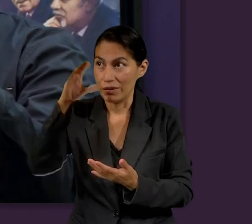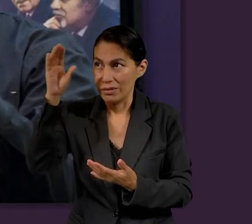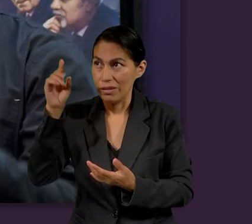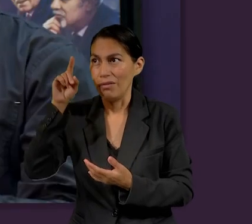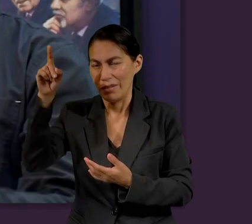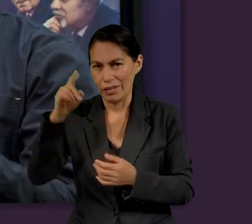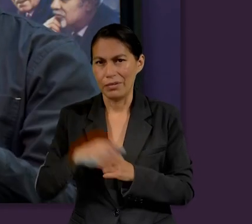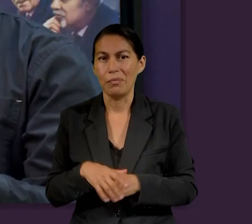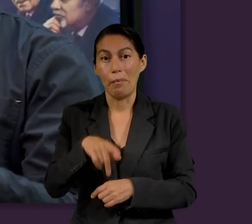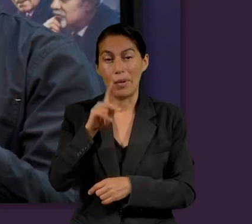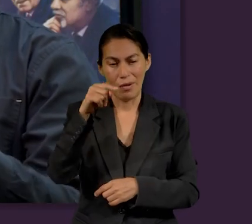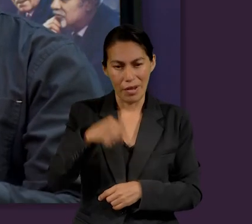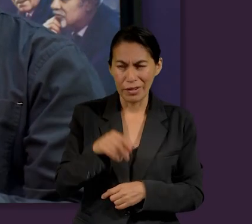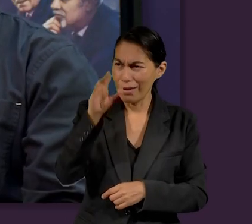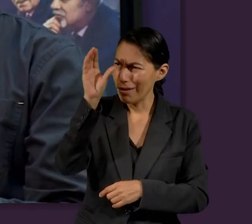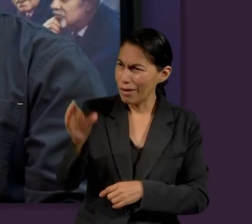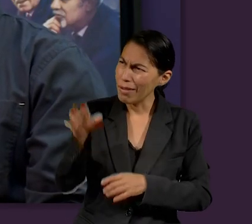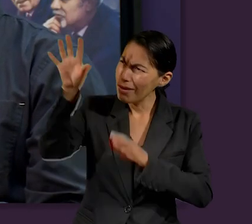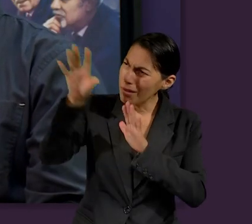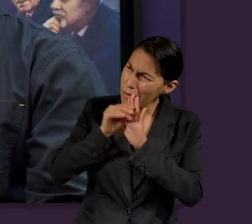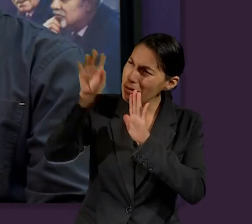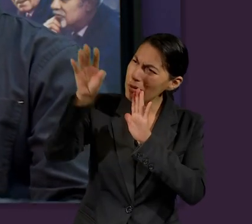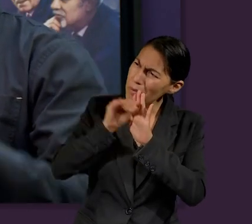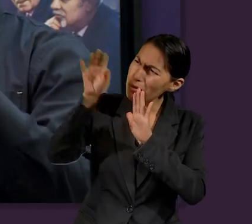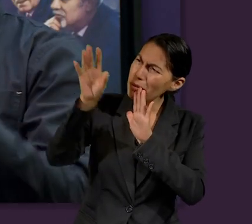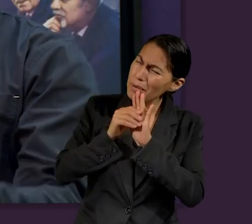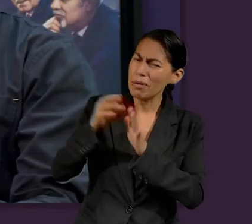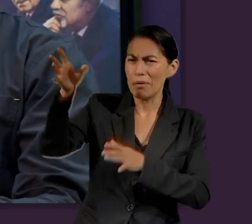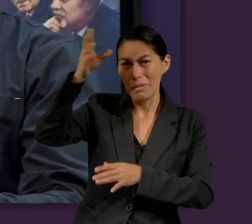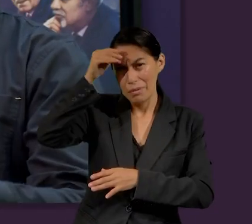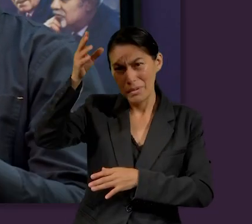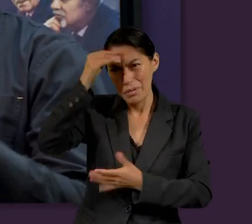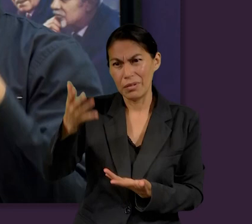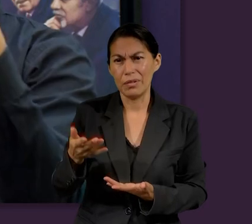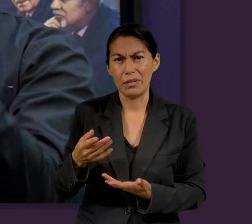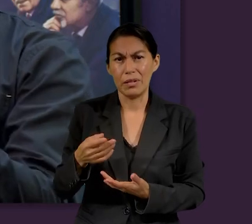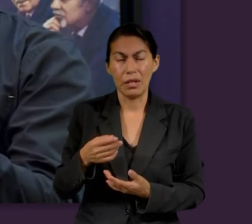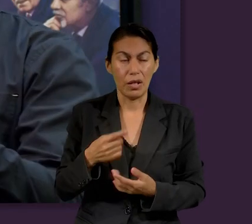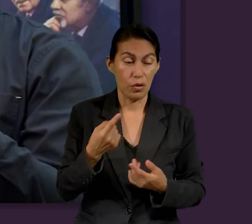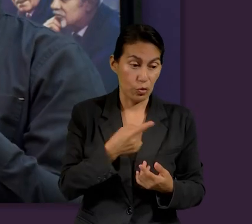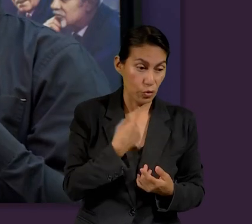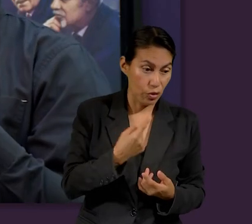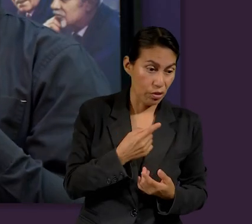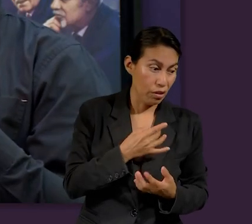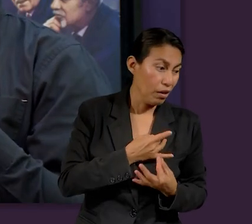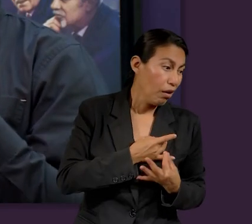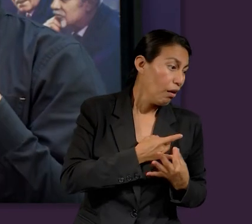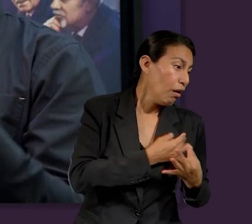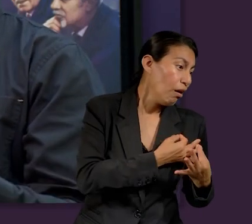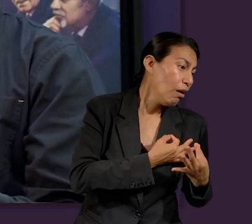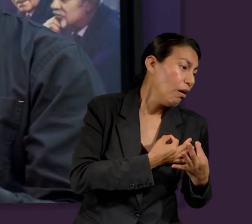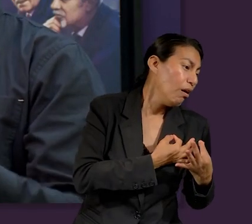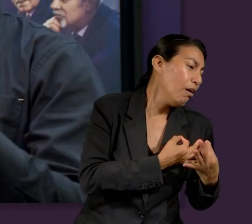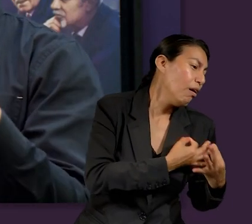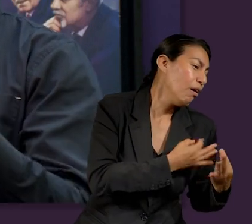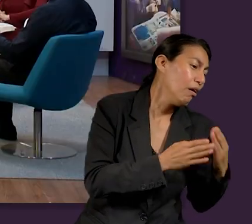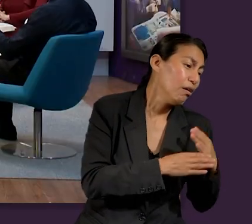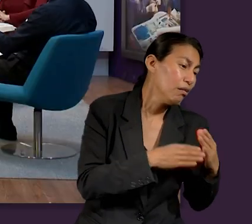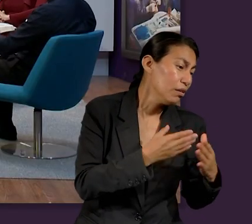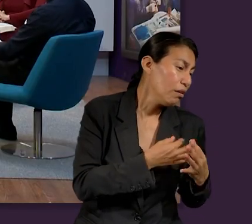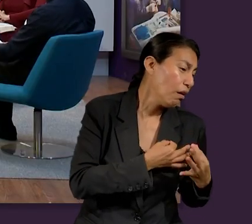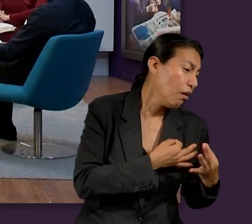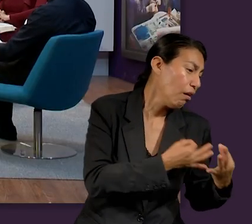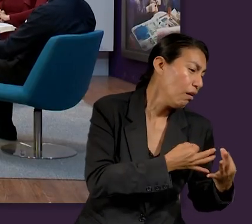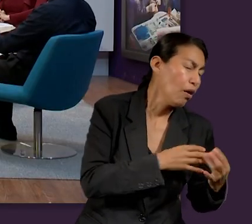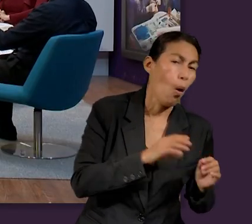esto se construye en nuestro carácter desde aquí en la tierra. Entonces, una cosa nos va a llevar a la otra. Si nuestro corazón está puesto en las cosas